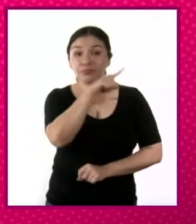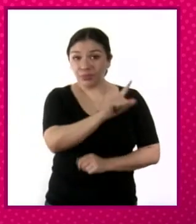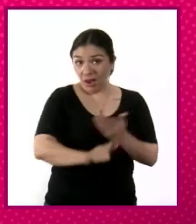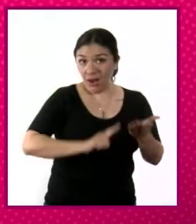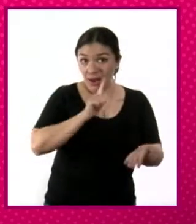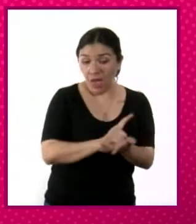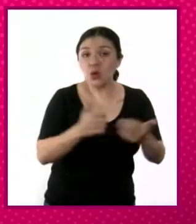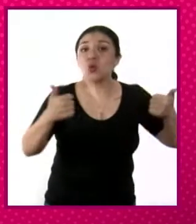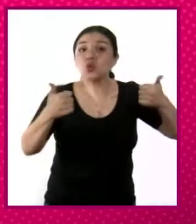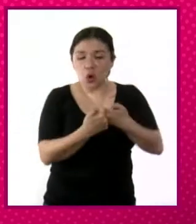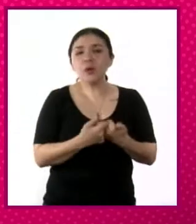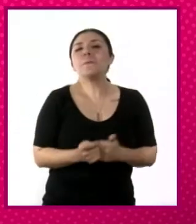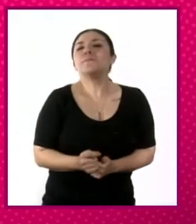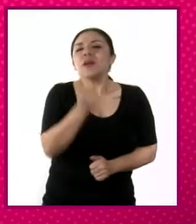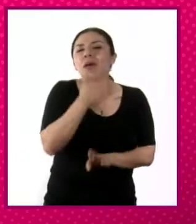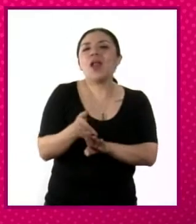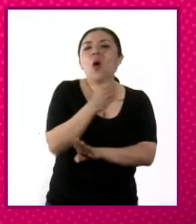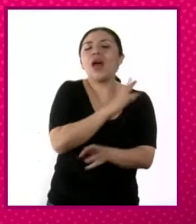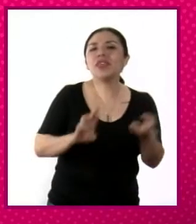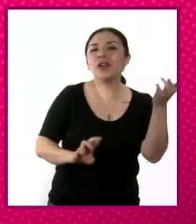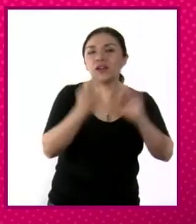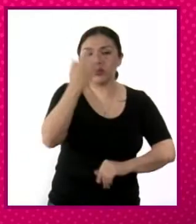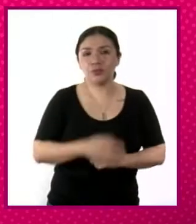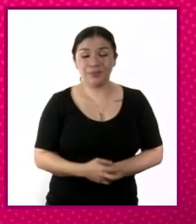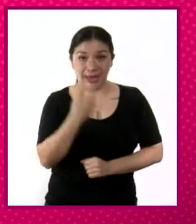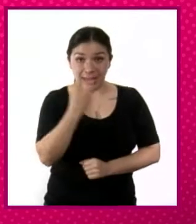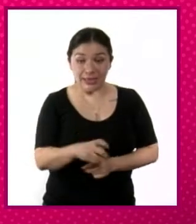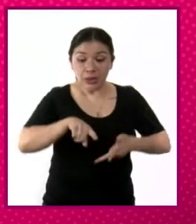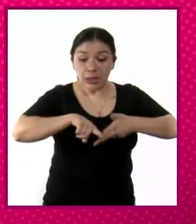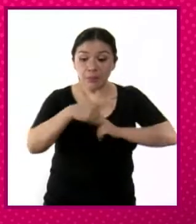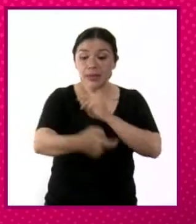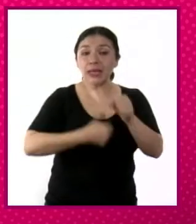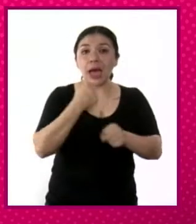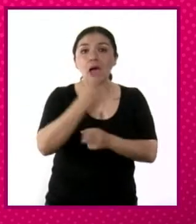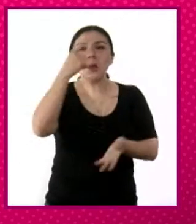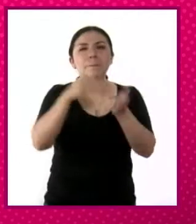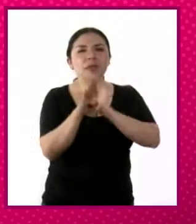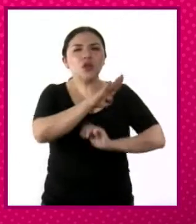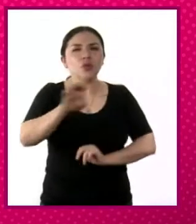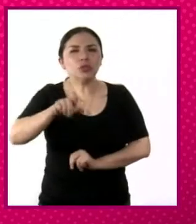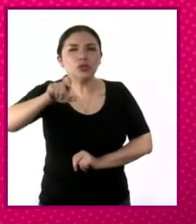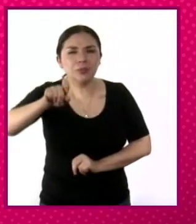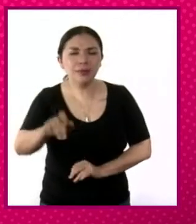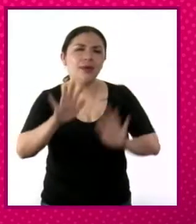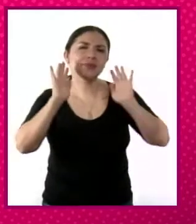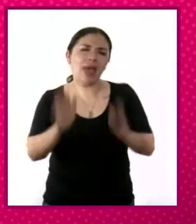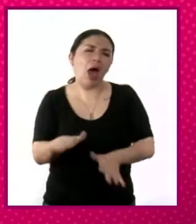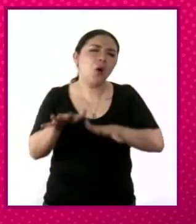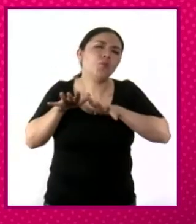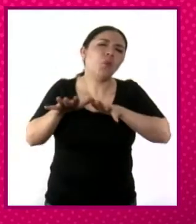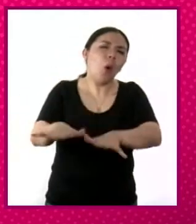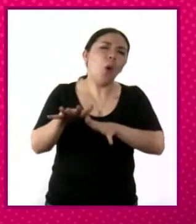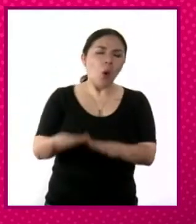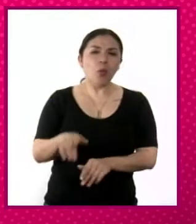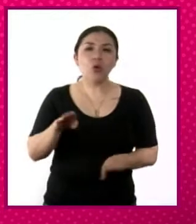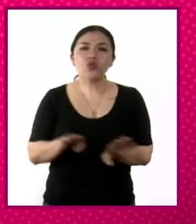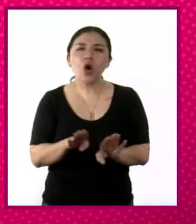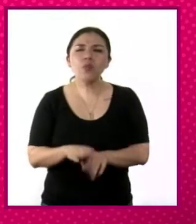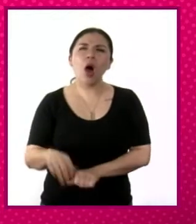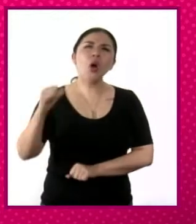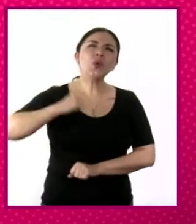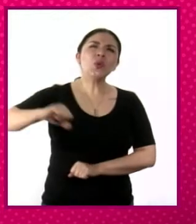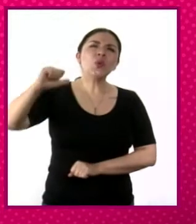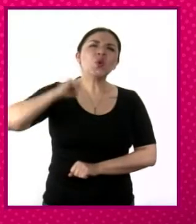en su origen revolucionario. A partir de 1920, ya es muy evidente que las viejas